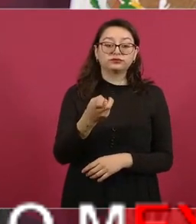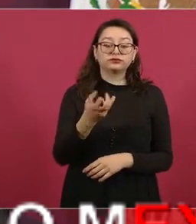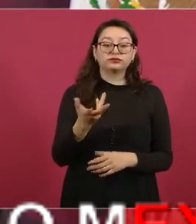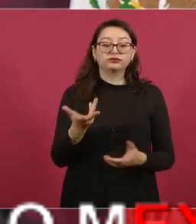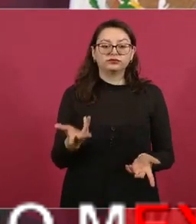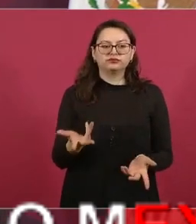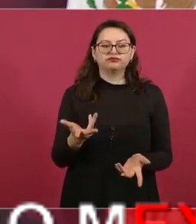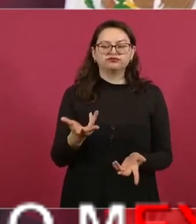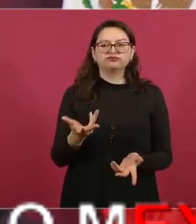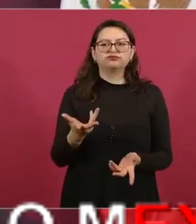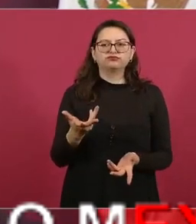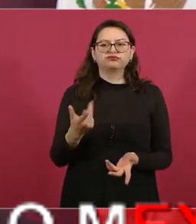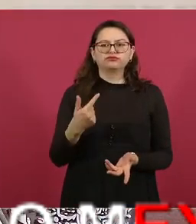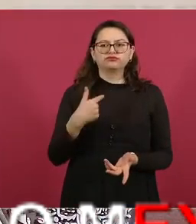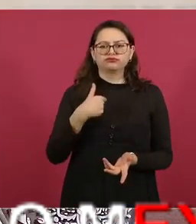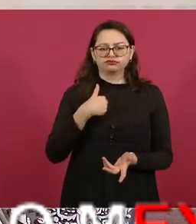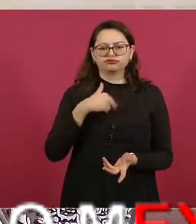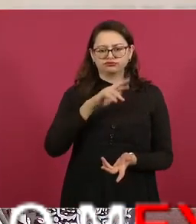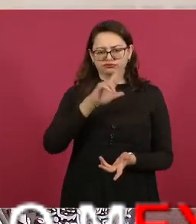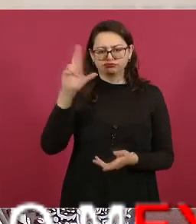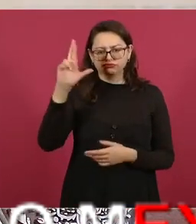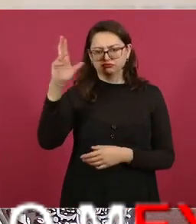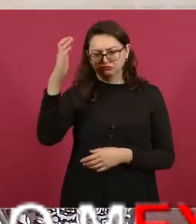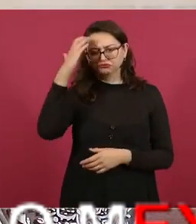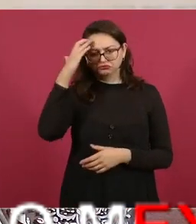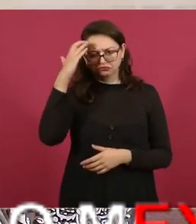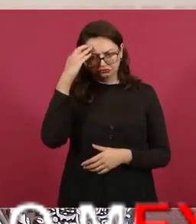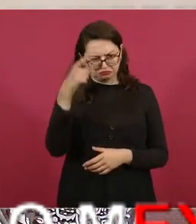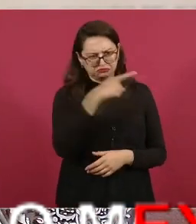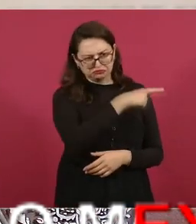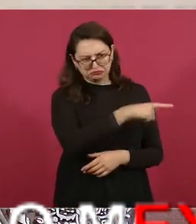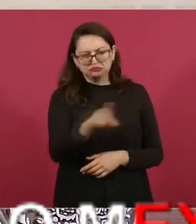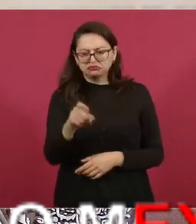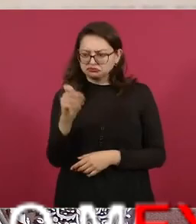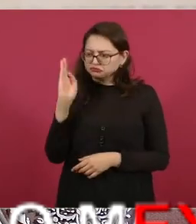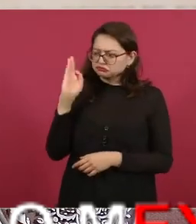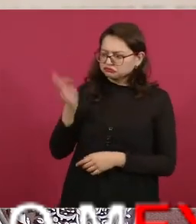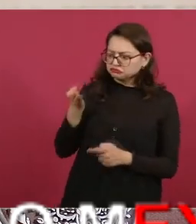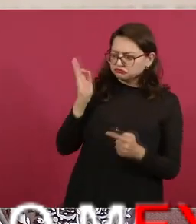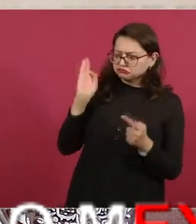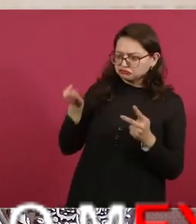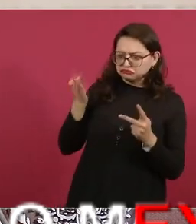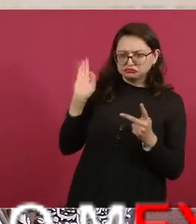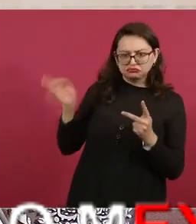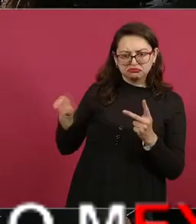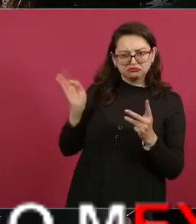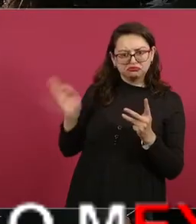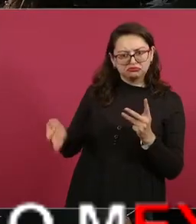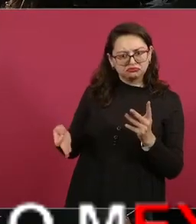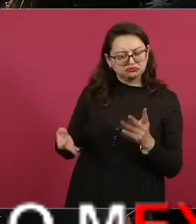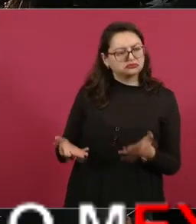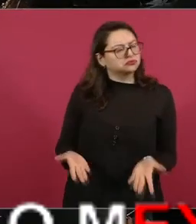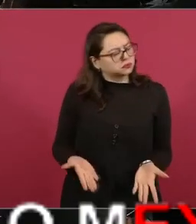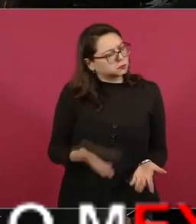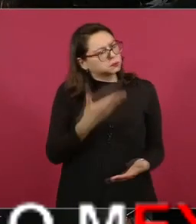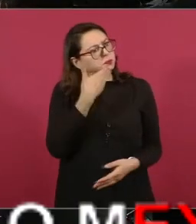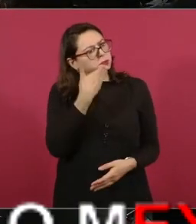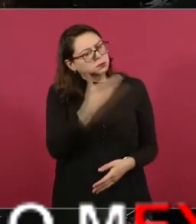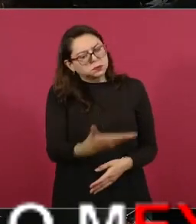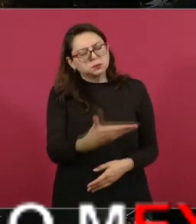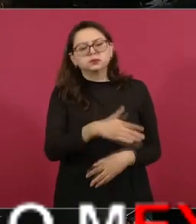reconocer su buena disposición en el caso de